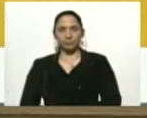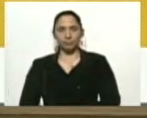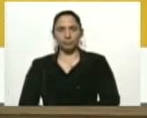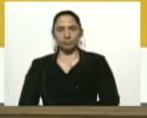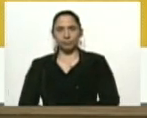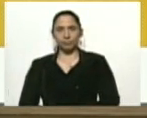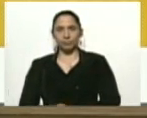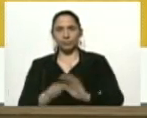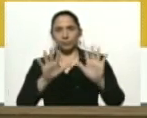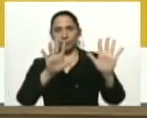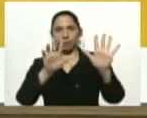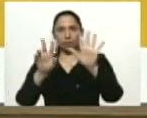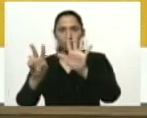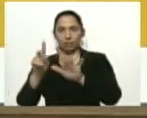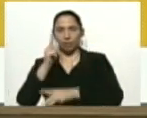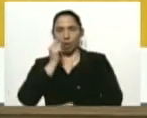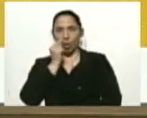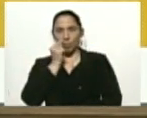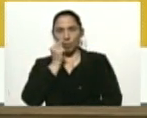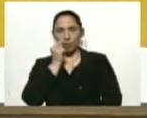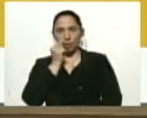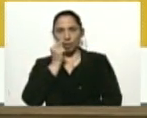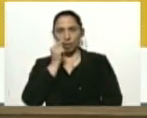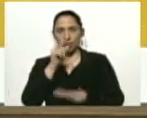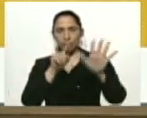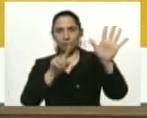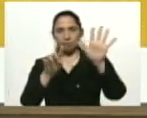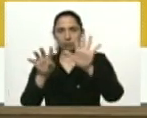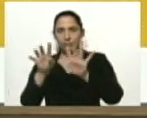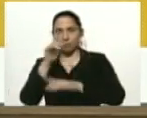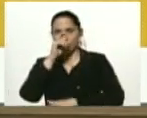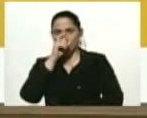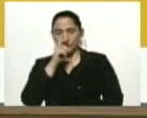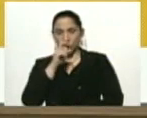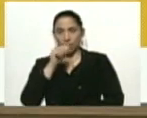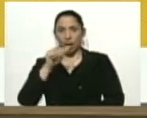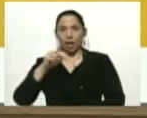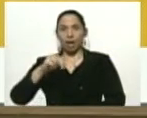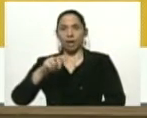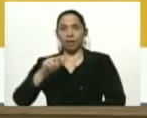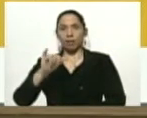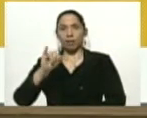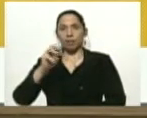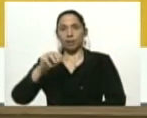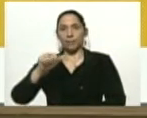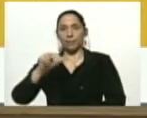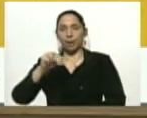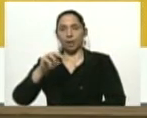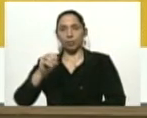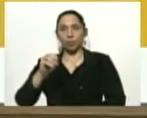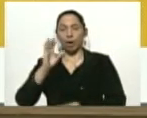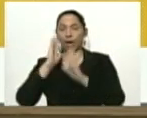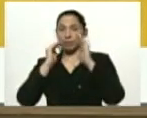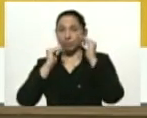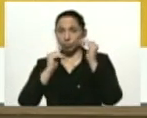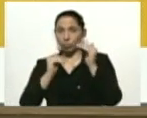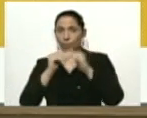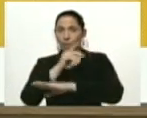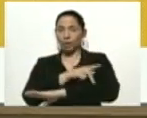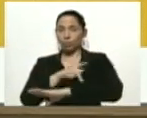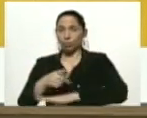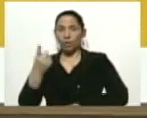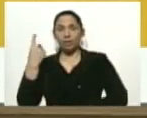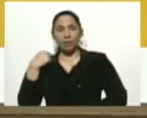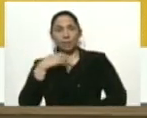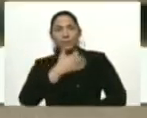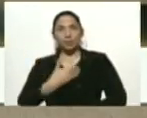caso número 17, es un hombre de 69 años de antímano. Atención, antímano. Ayer el presidente